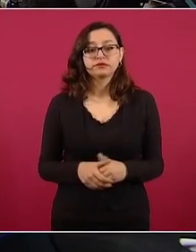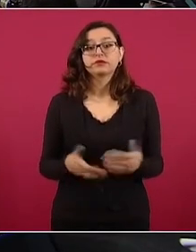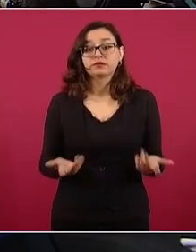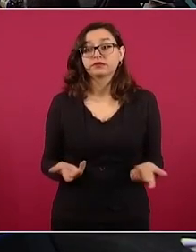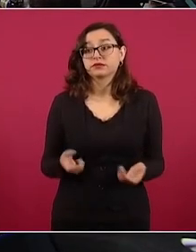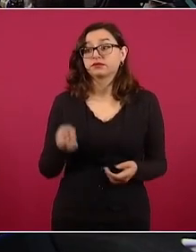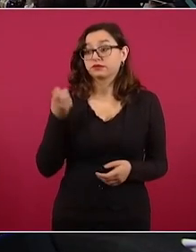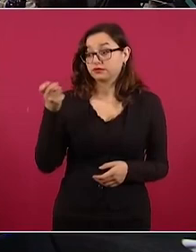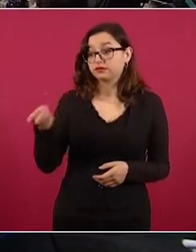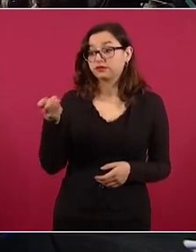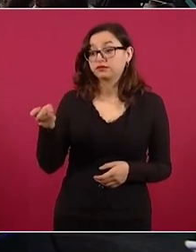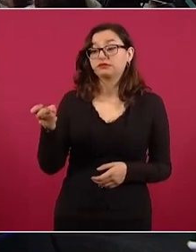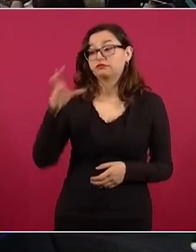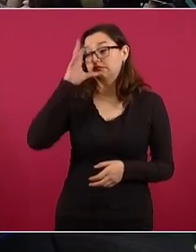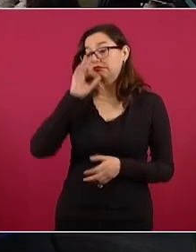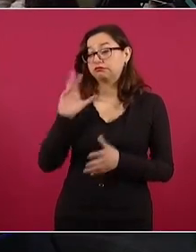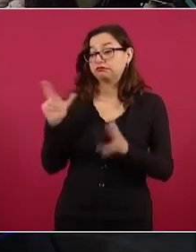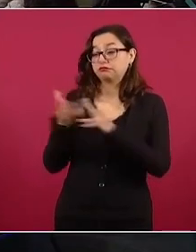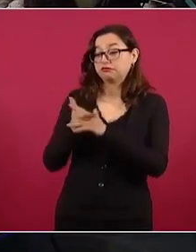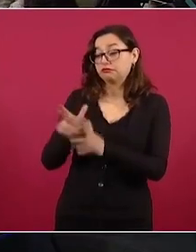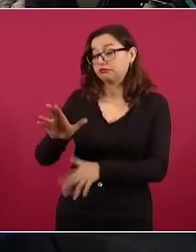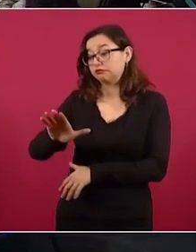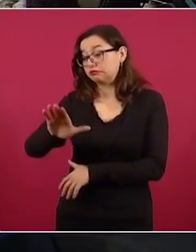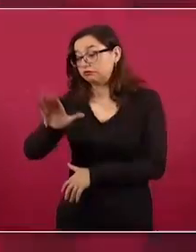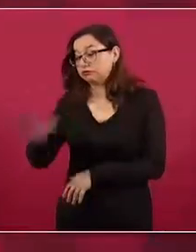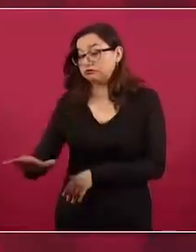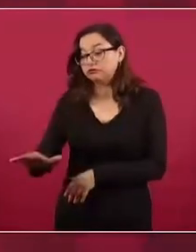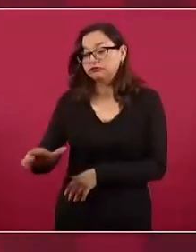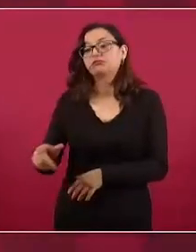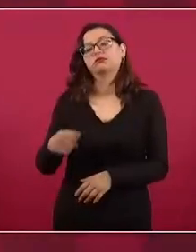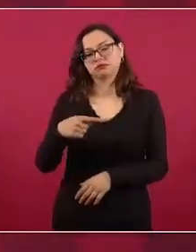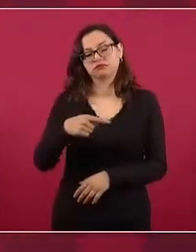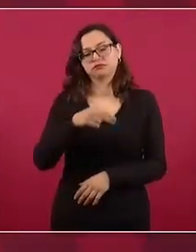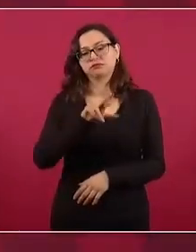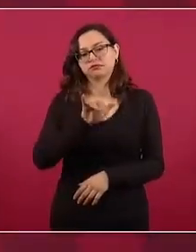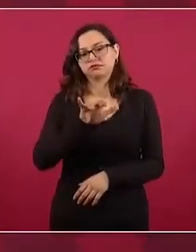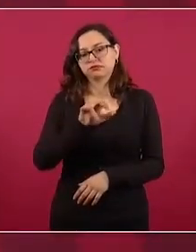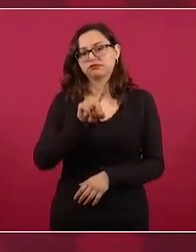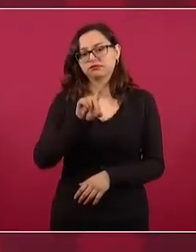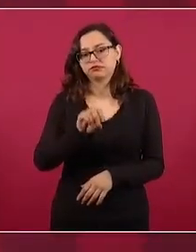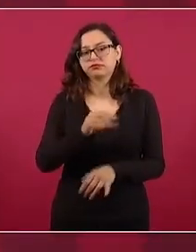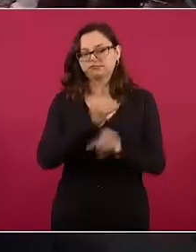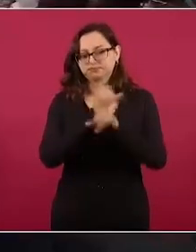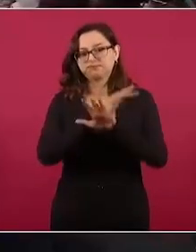este caso y otros el licenciado Ricardo Mejía.